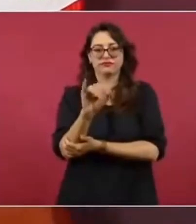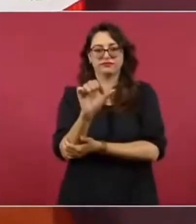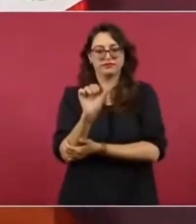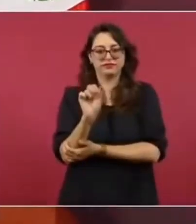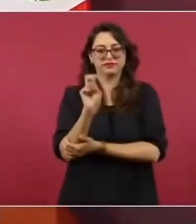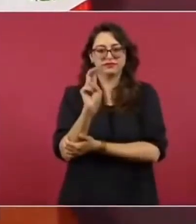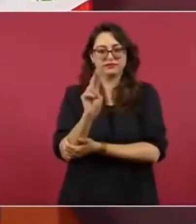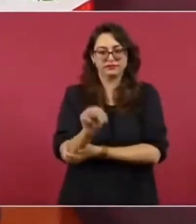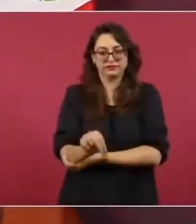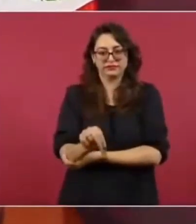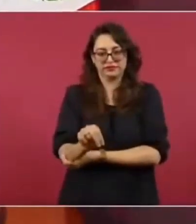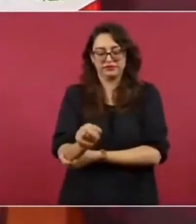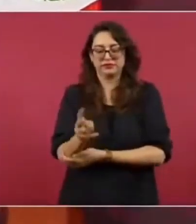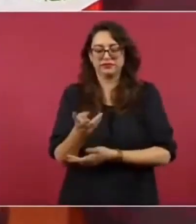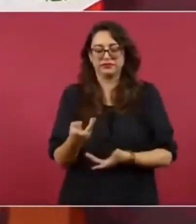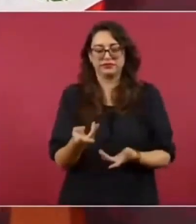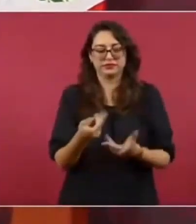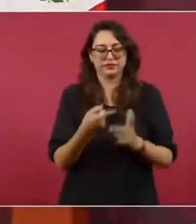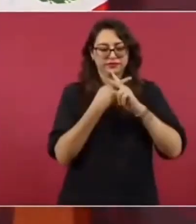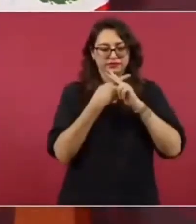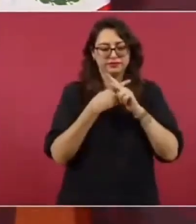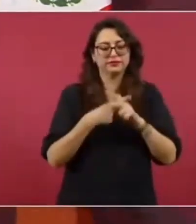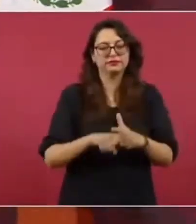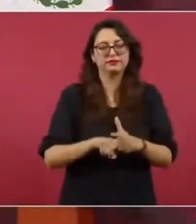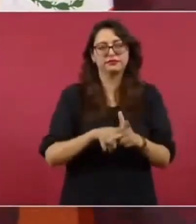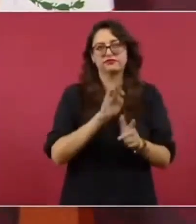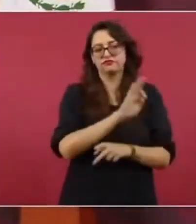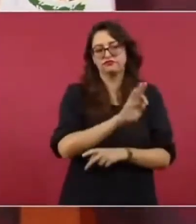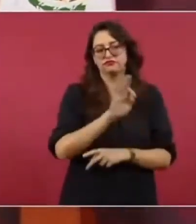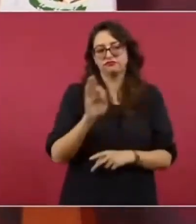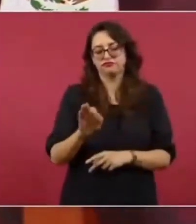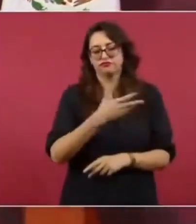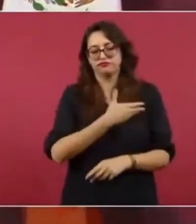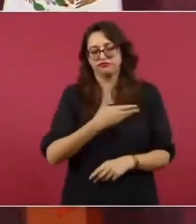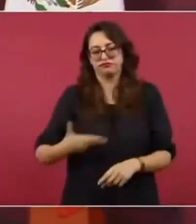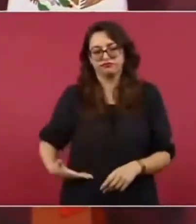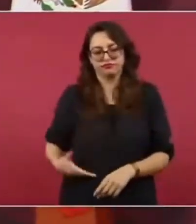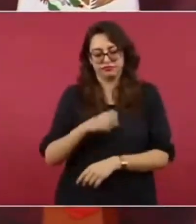en el tiempo de Salinas pues parte